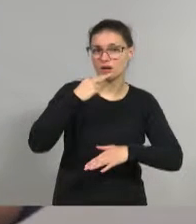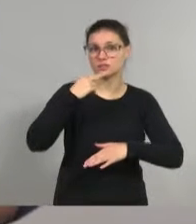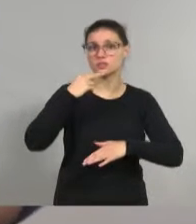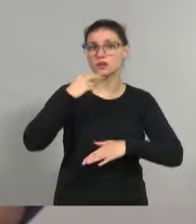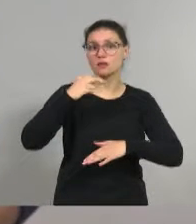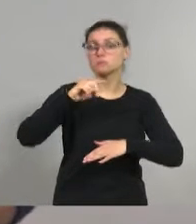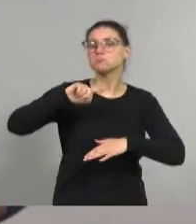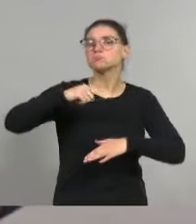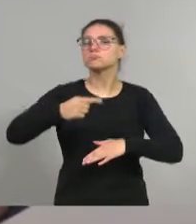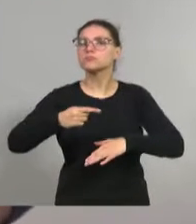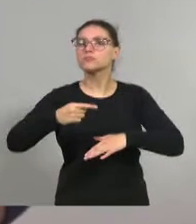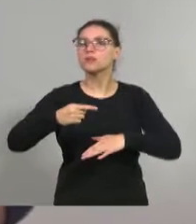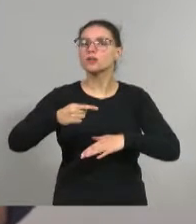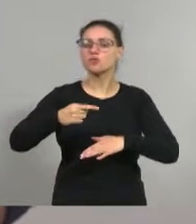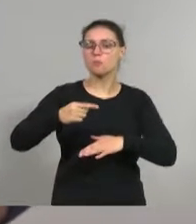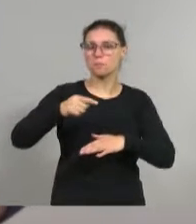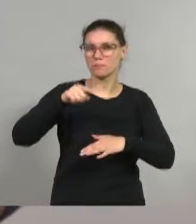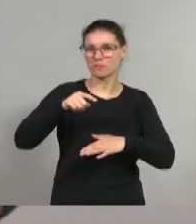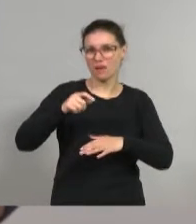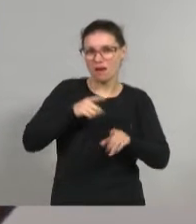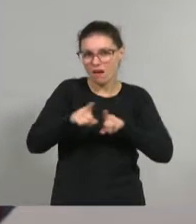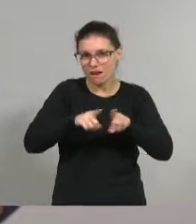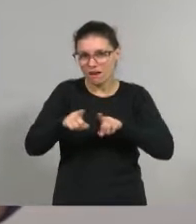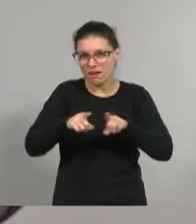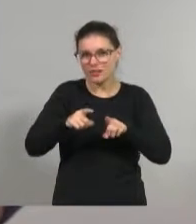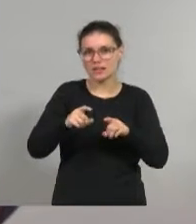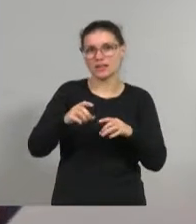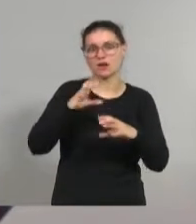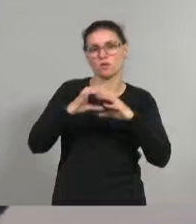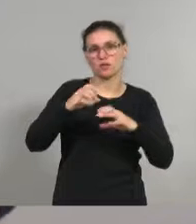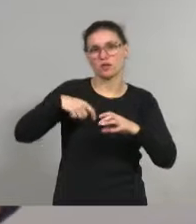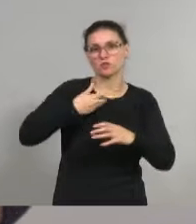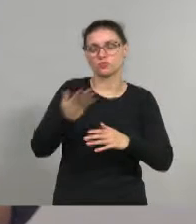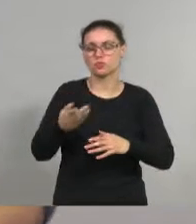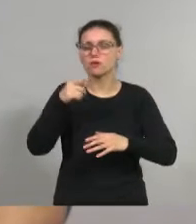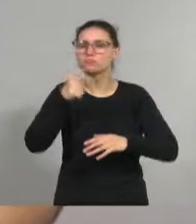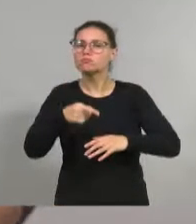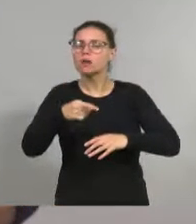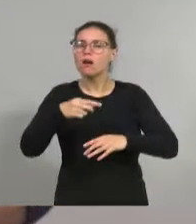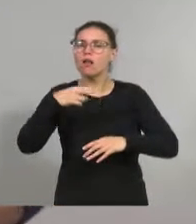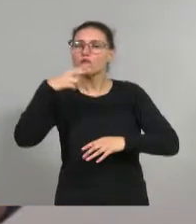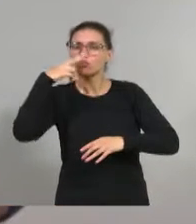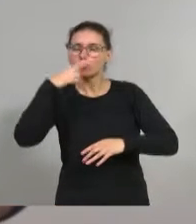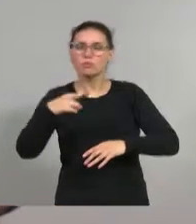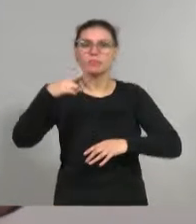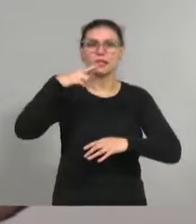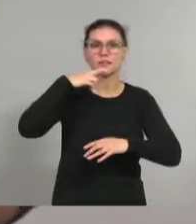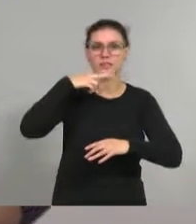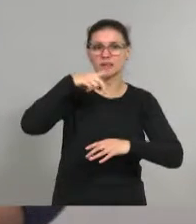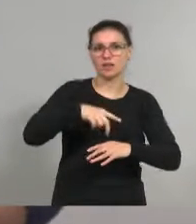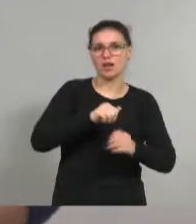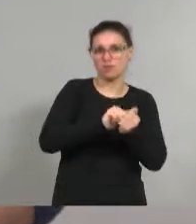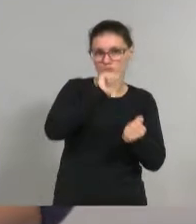Comunicación Social, de la cual me gradué en el 2017. Y hace un año y medio aproximadamente estoy